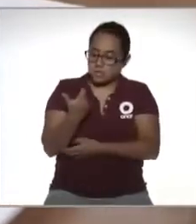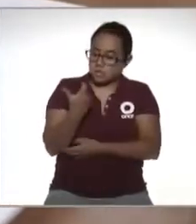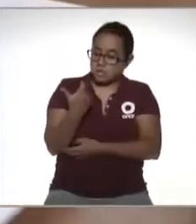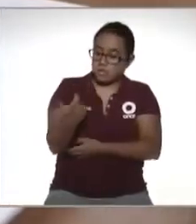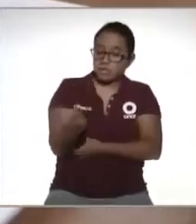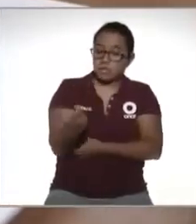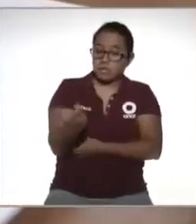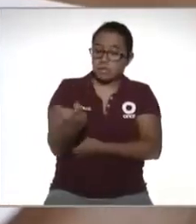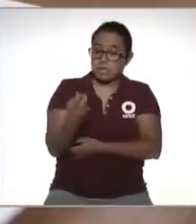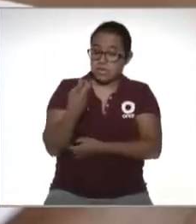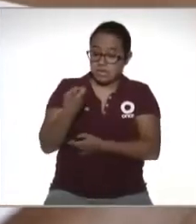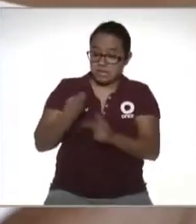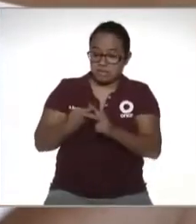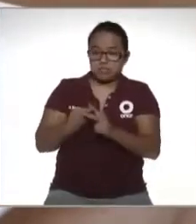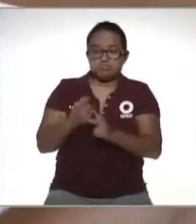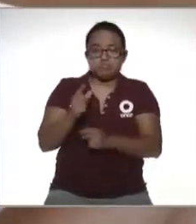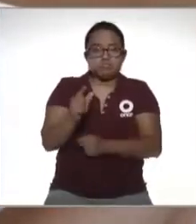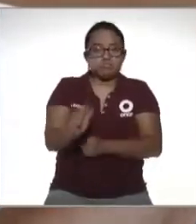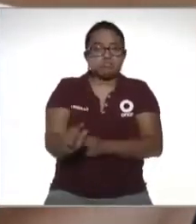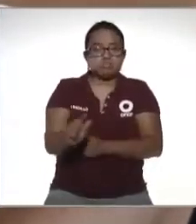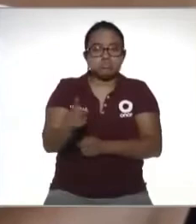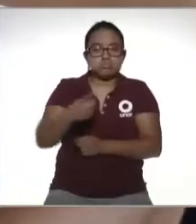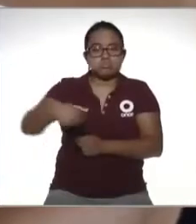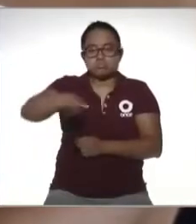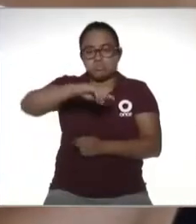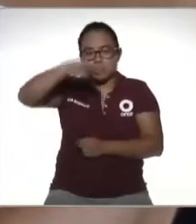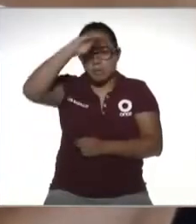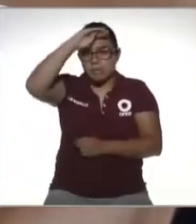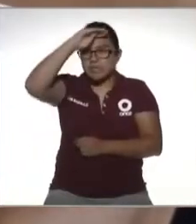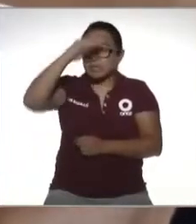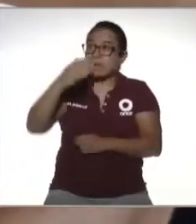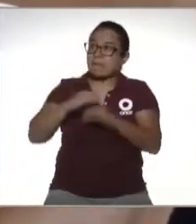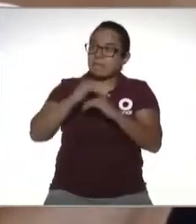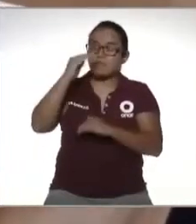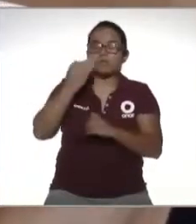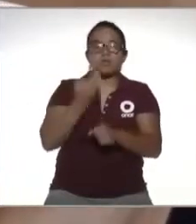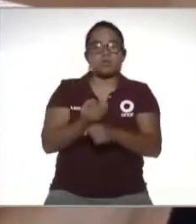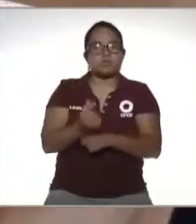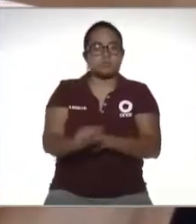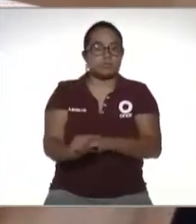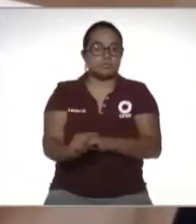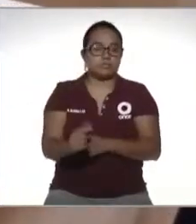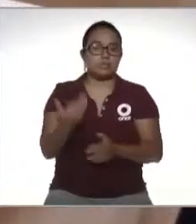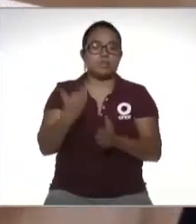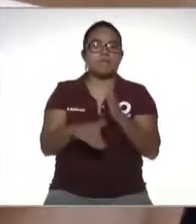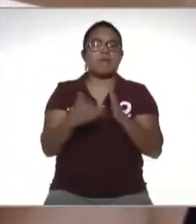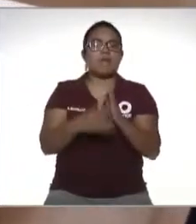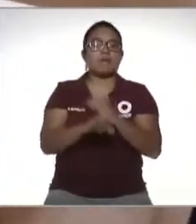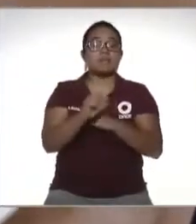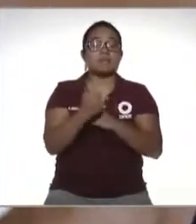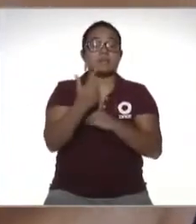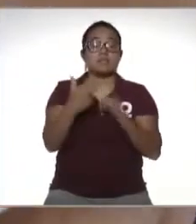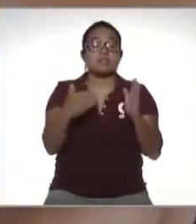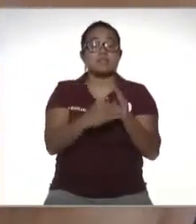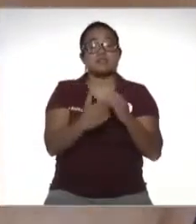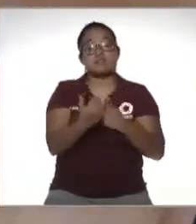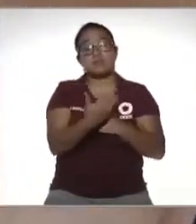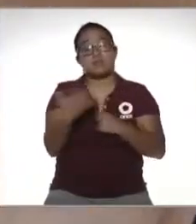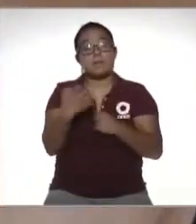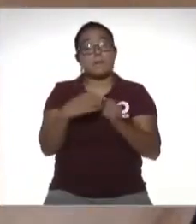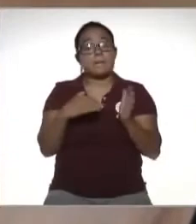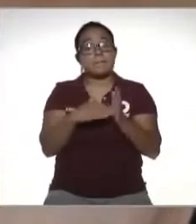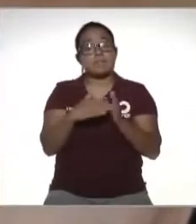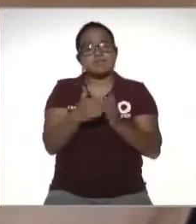pesos una cifra menor a lo que se proyectaba recibir ahí nada más le saltaron 68 mil 500